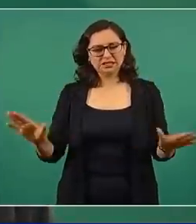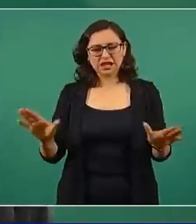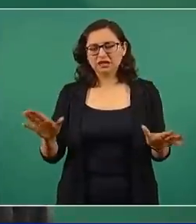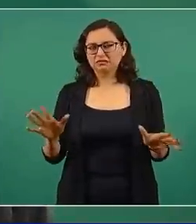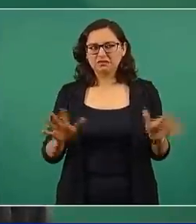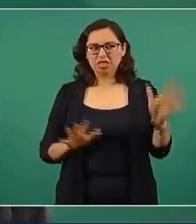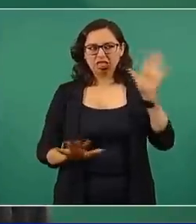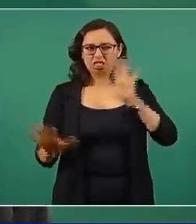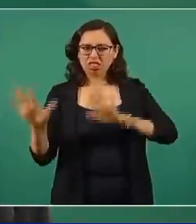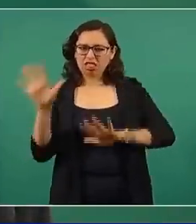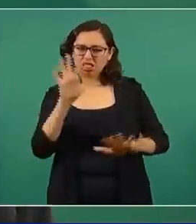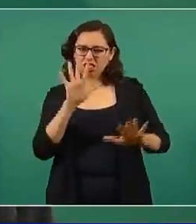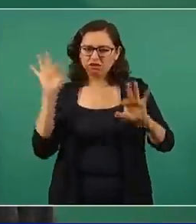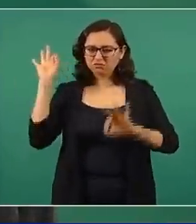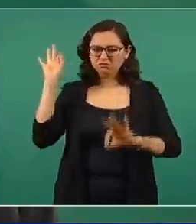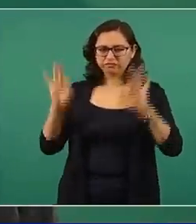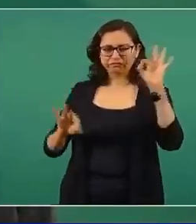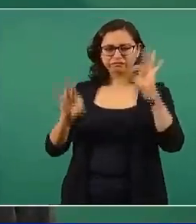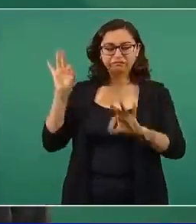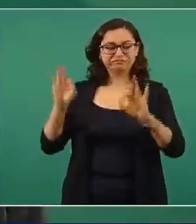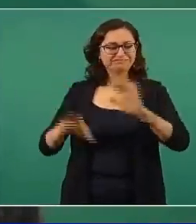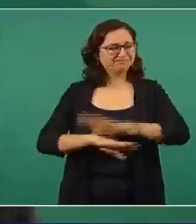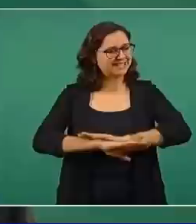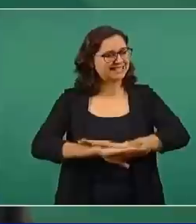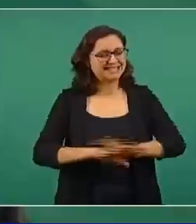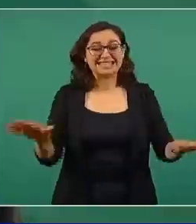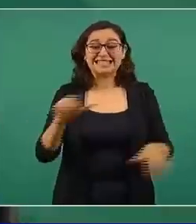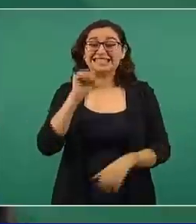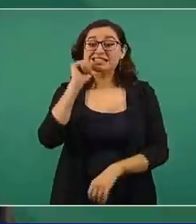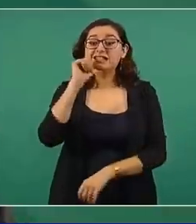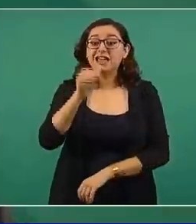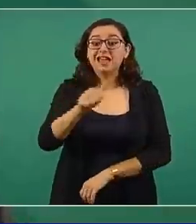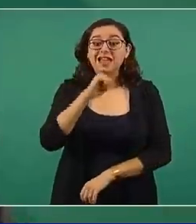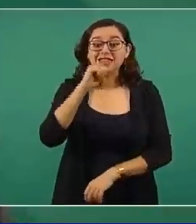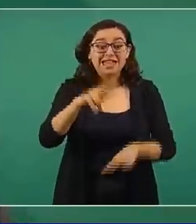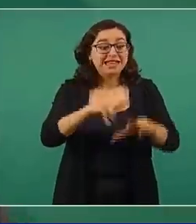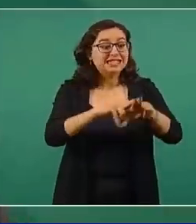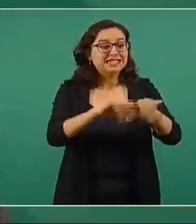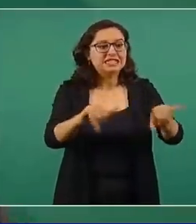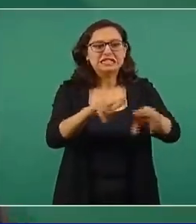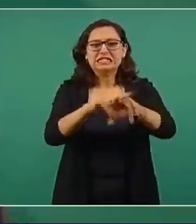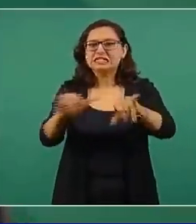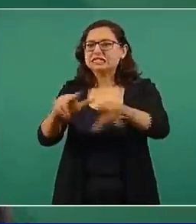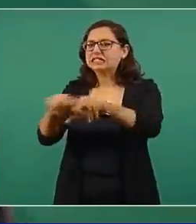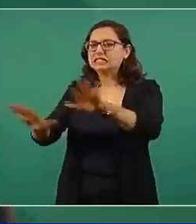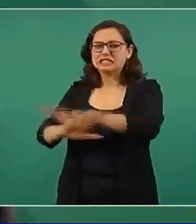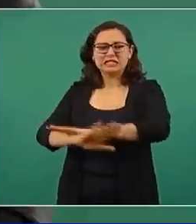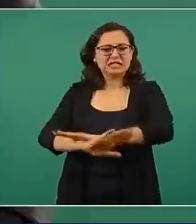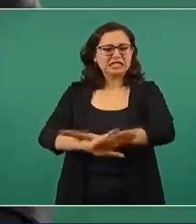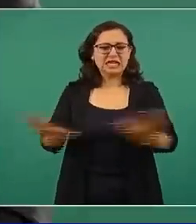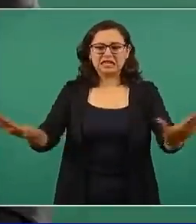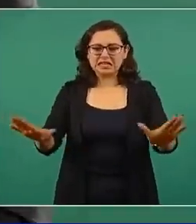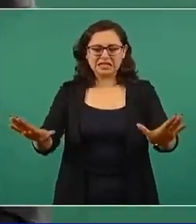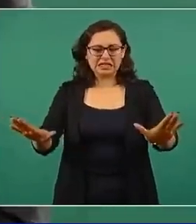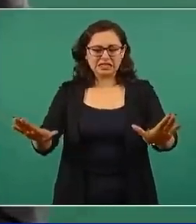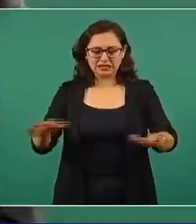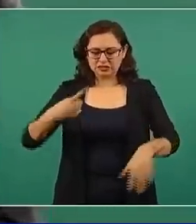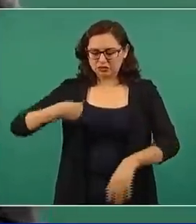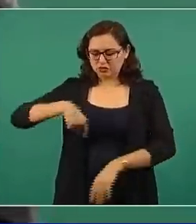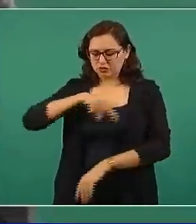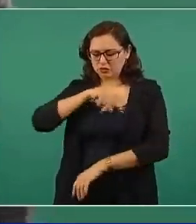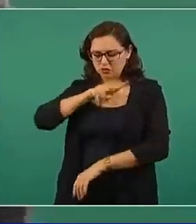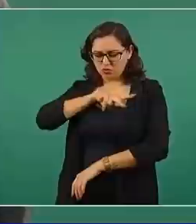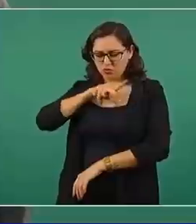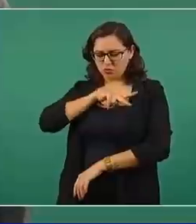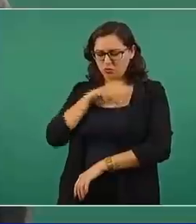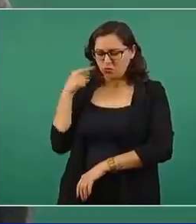influenciar, por nadie que actuemos de